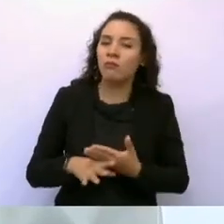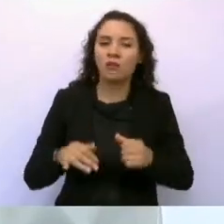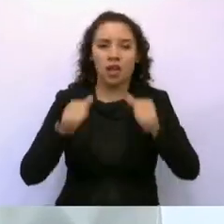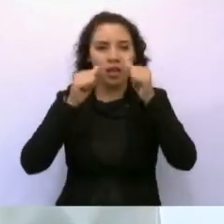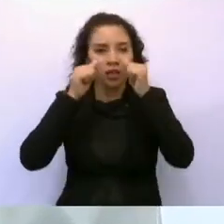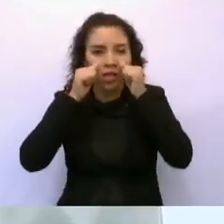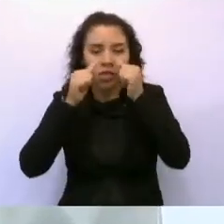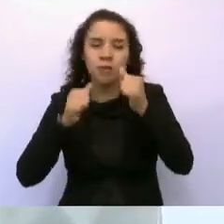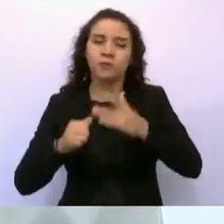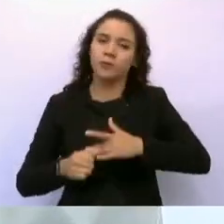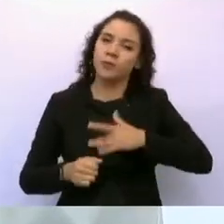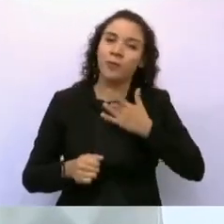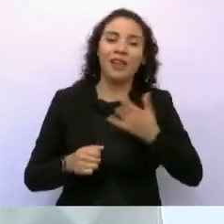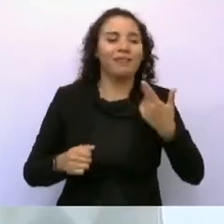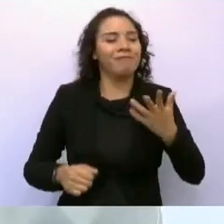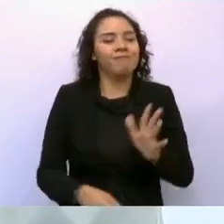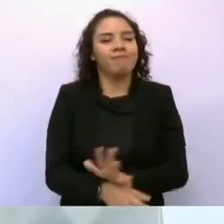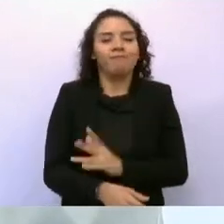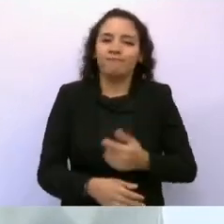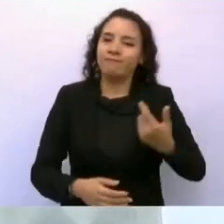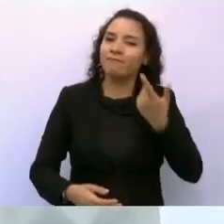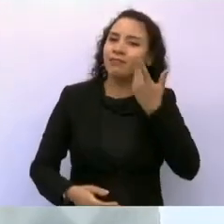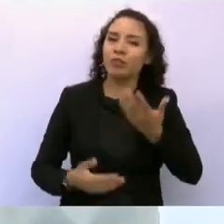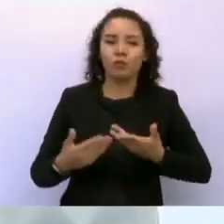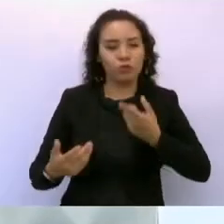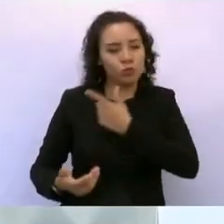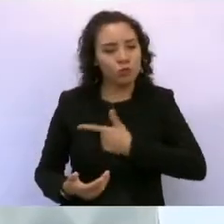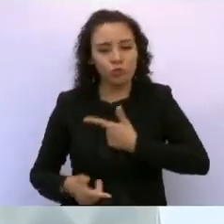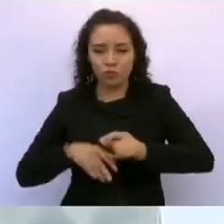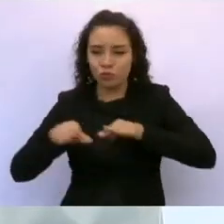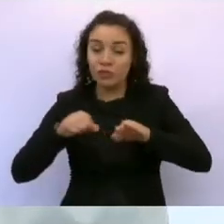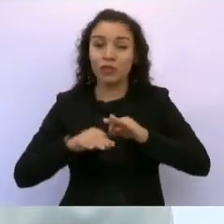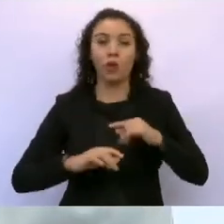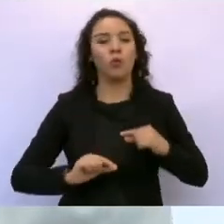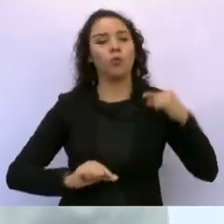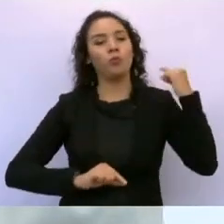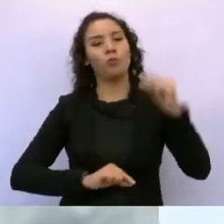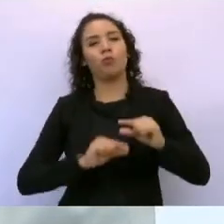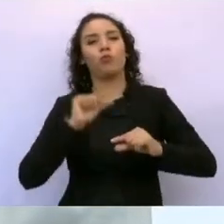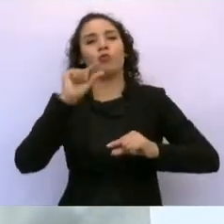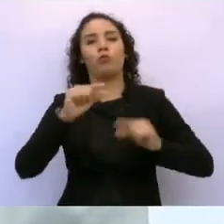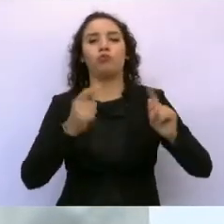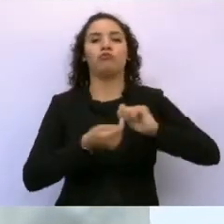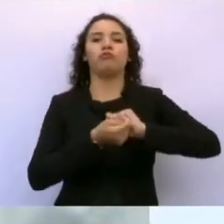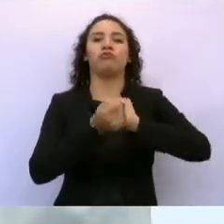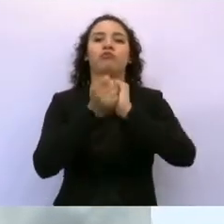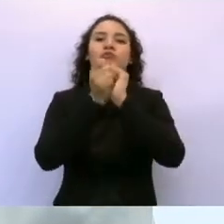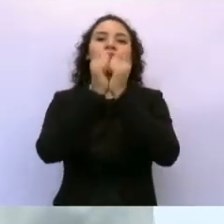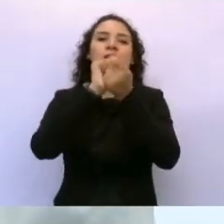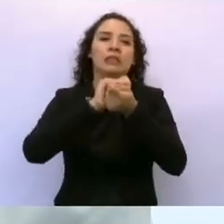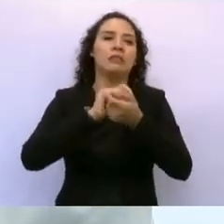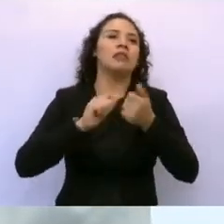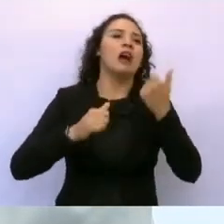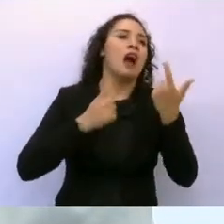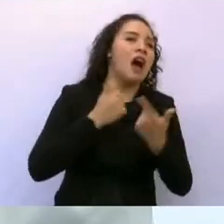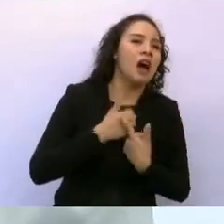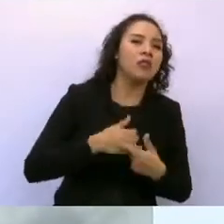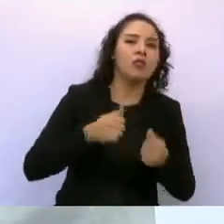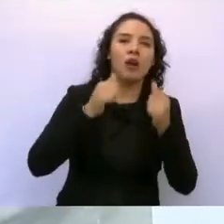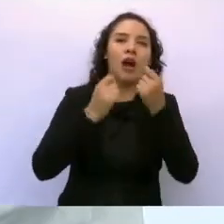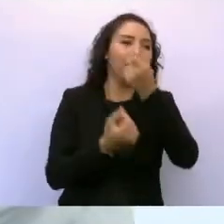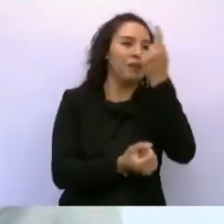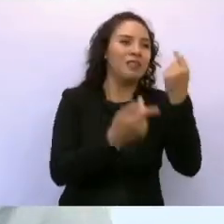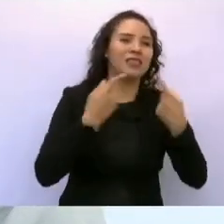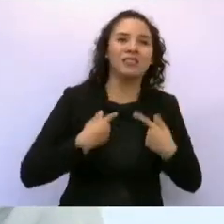sensibles y entusiastas, hemos podido transformar las preocupaciones y angustias de las